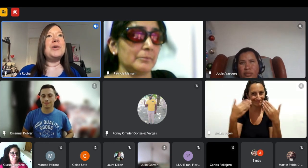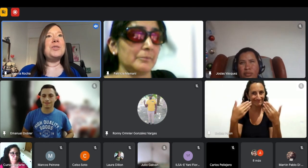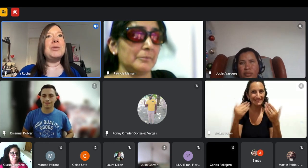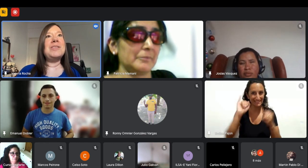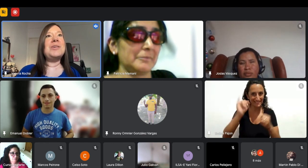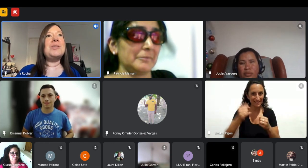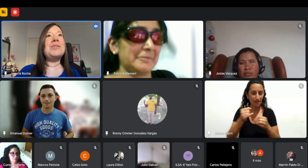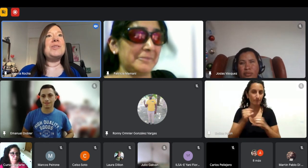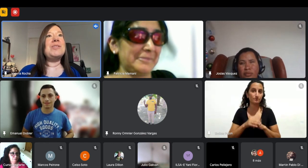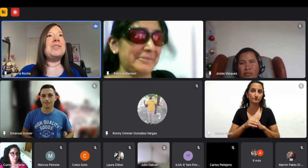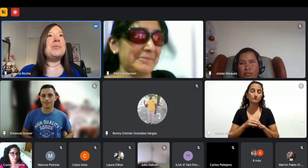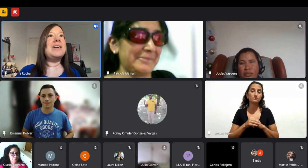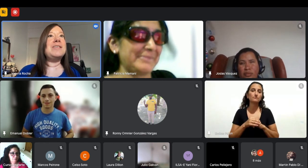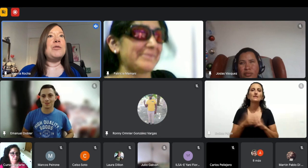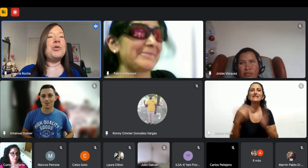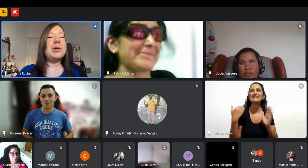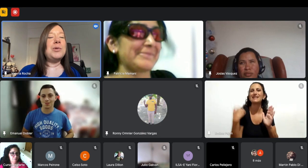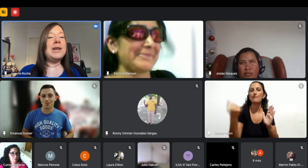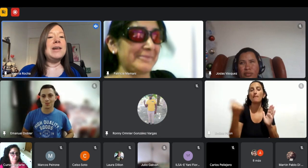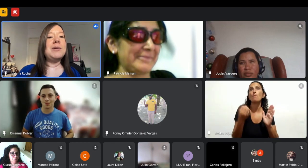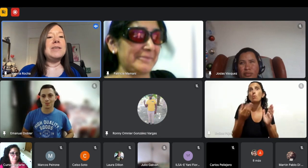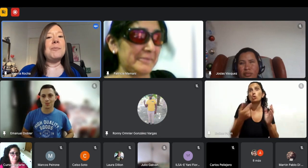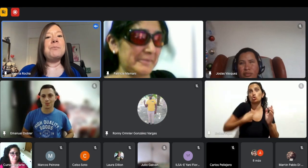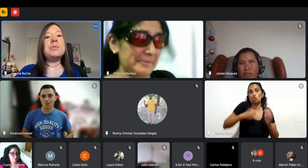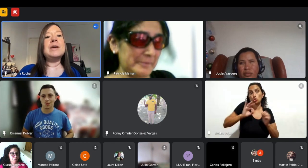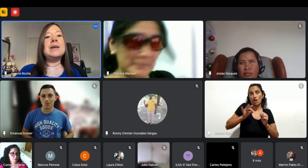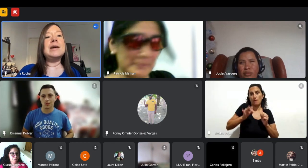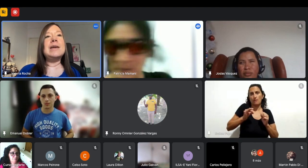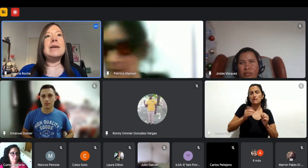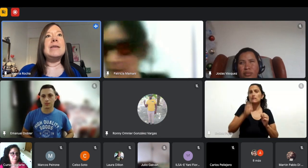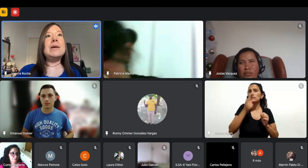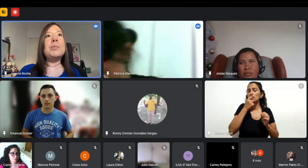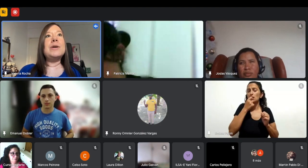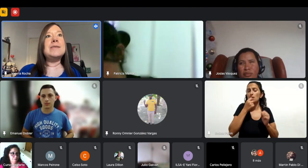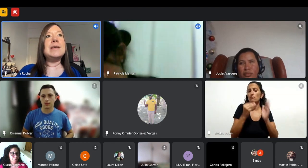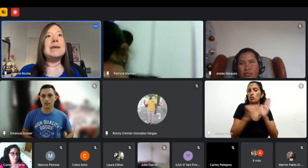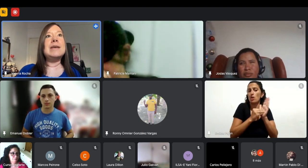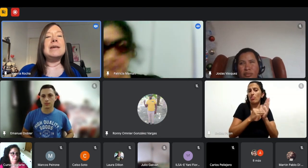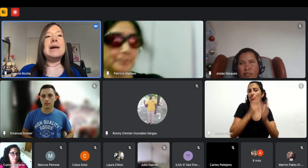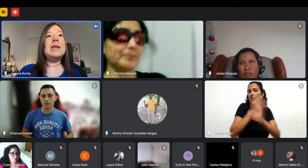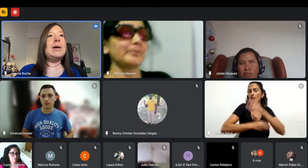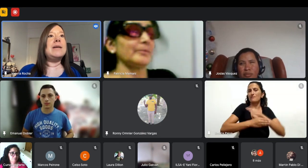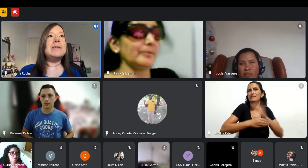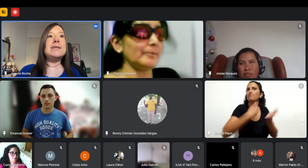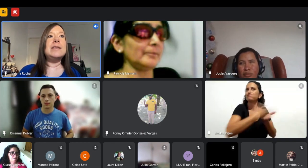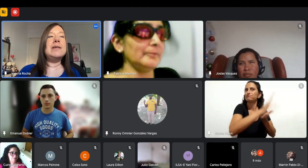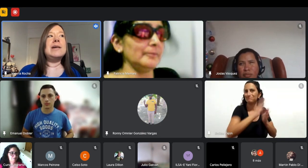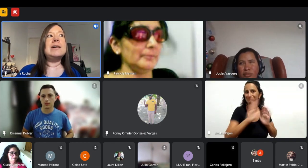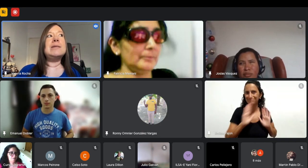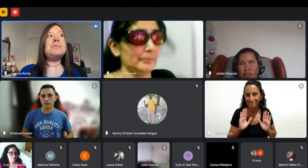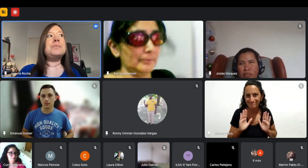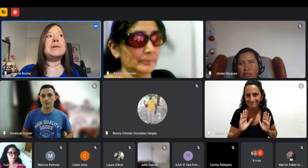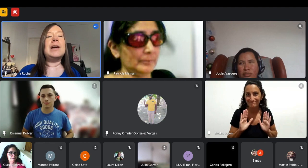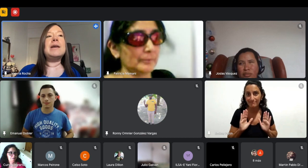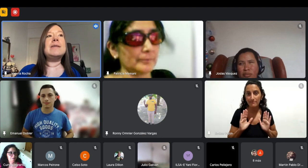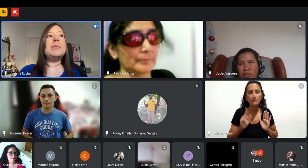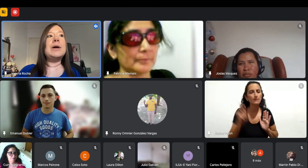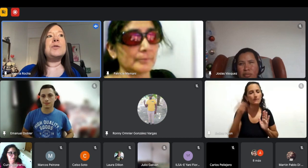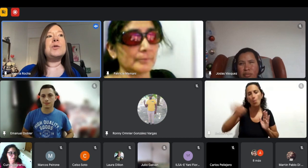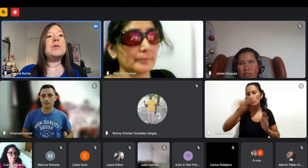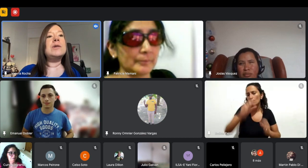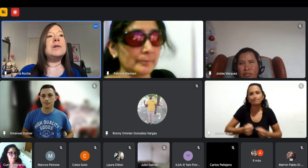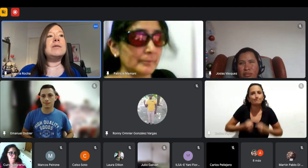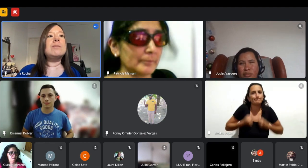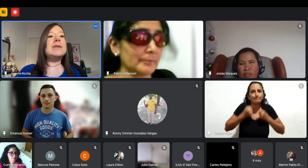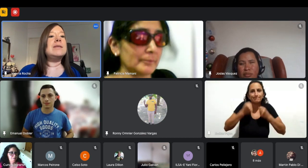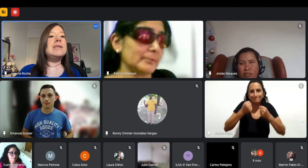llamame por mis conocimientos ¿no? no me dejes afuera por una discapacidad y después animarse ¿sí? a dar